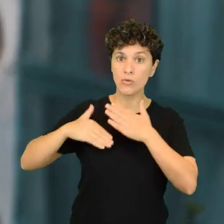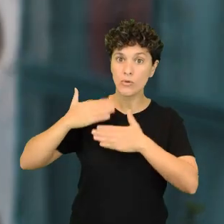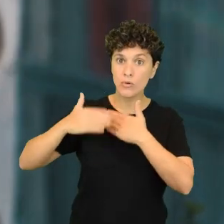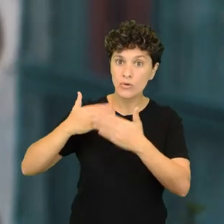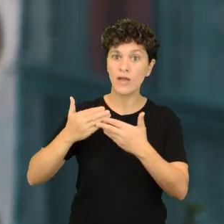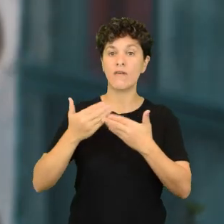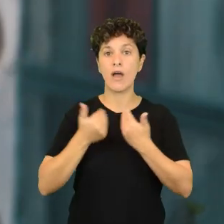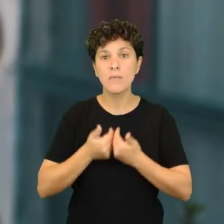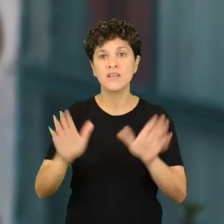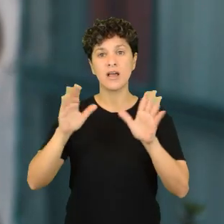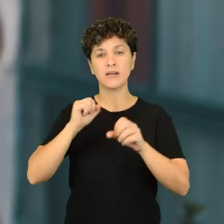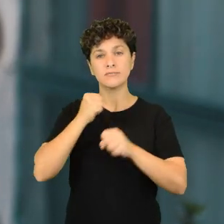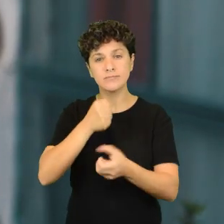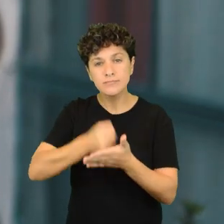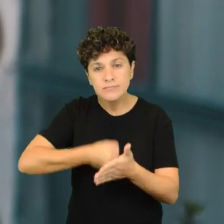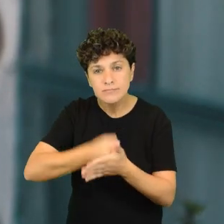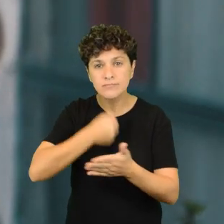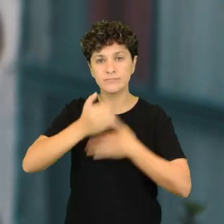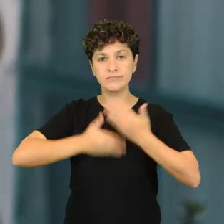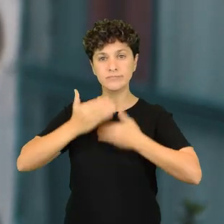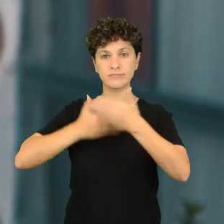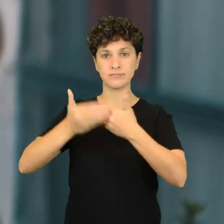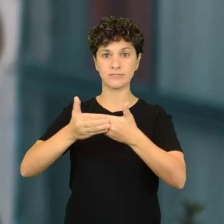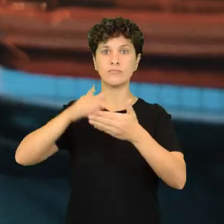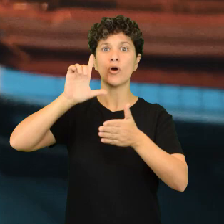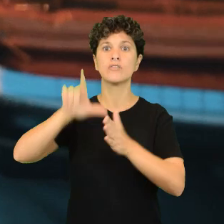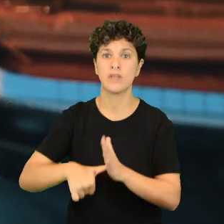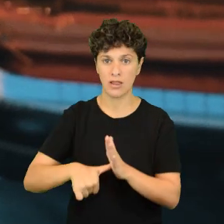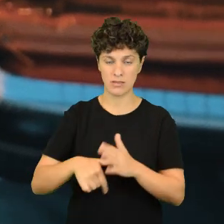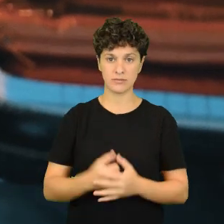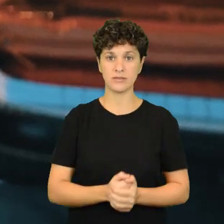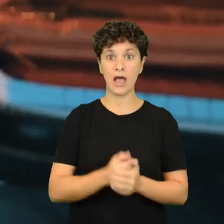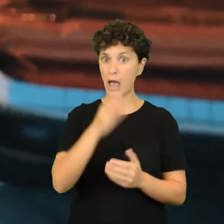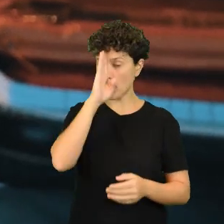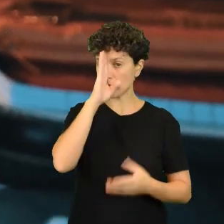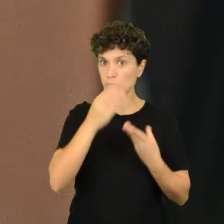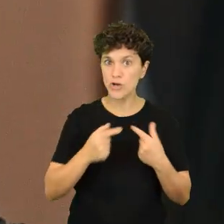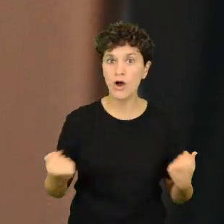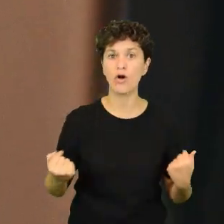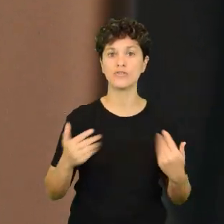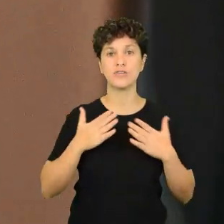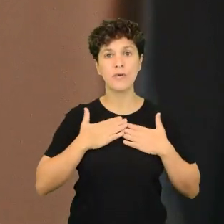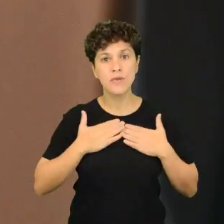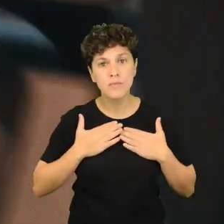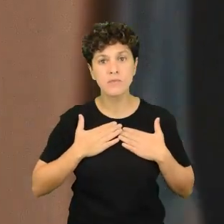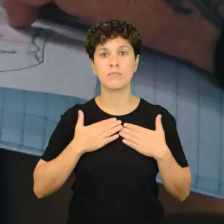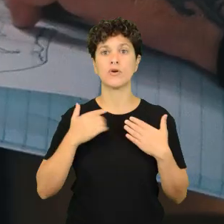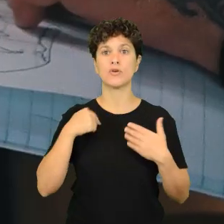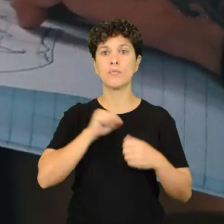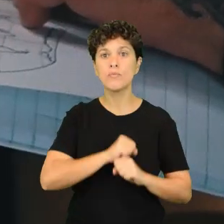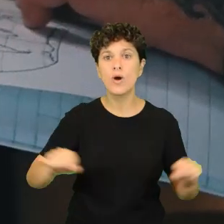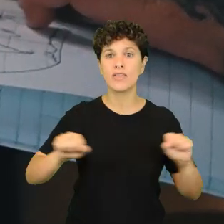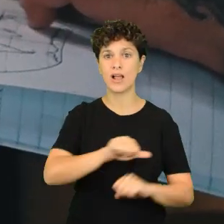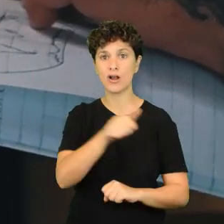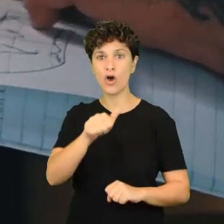forma y decir, bueno, vamos a salir adelante ahora porque si no más tarde va a ser tarde. He aprendido una banda de cosas, he aprendido más sobre mí mismo, que he podido lograr